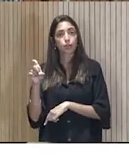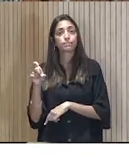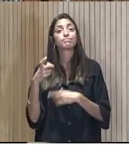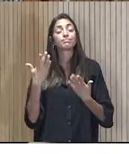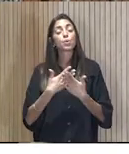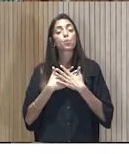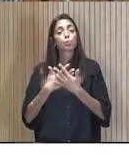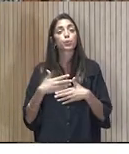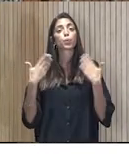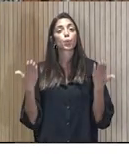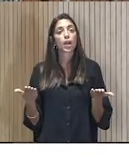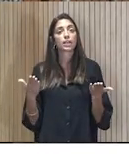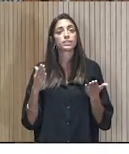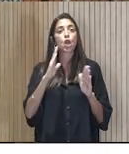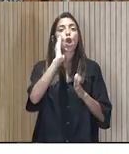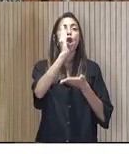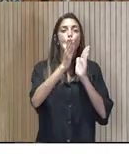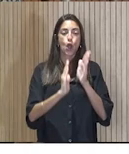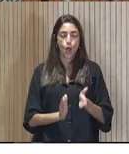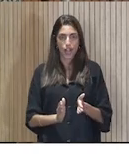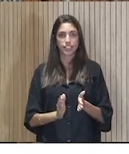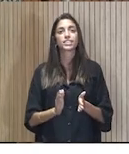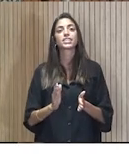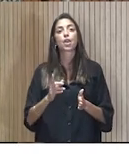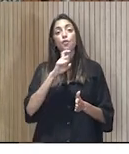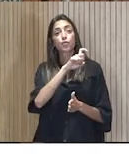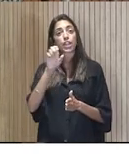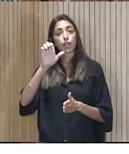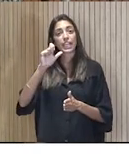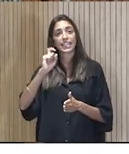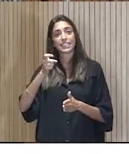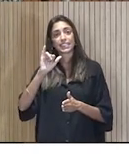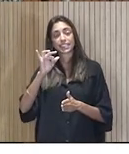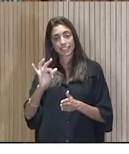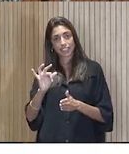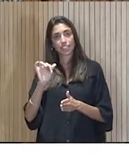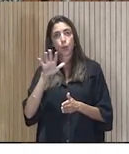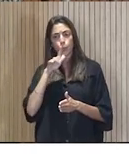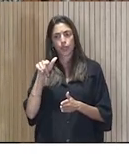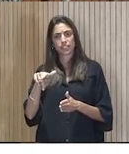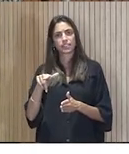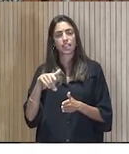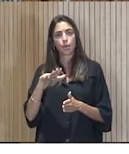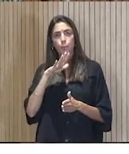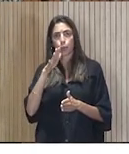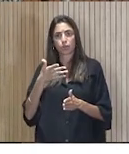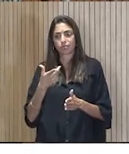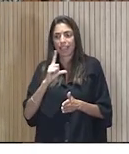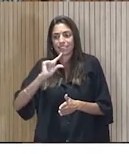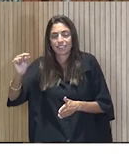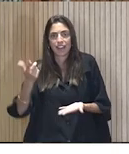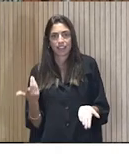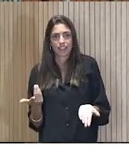COACH de la Fundación Éxit. Fundación Éxit, esa es otra, porque no la llamamos salida, ¿no?